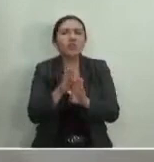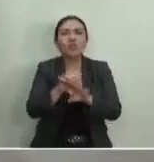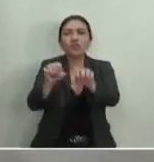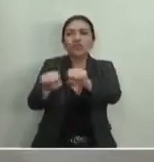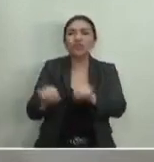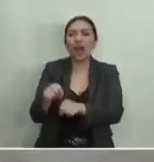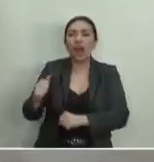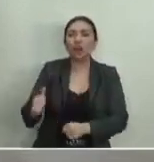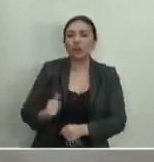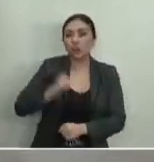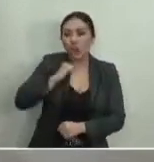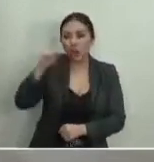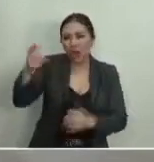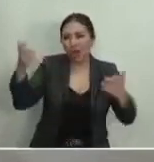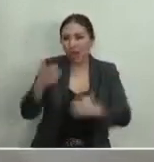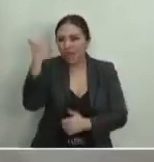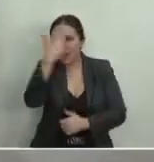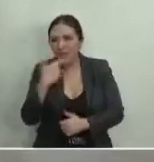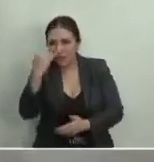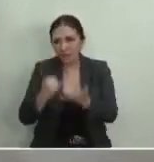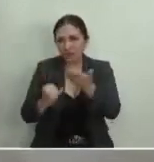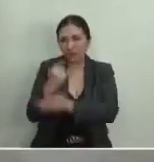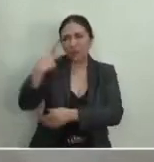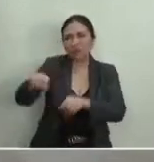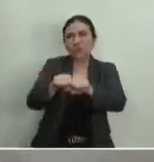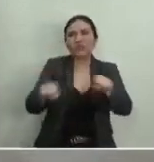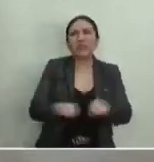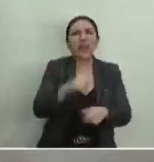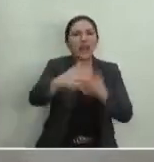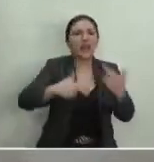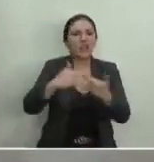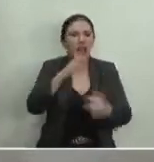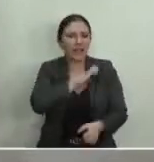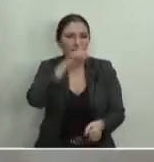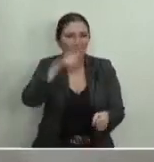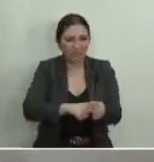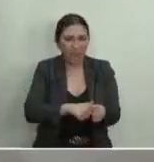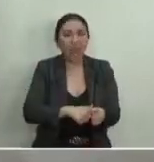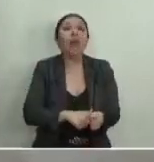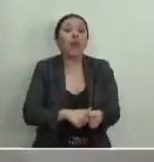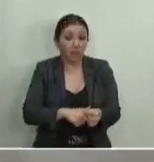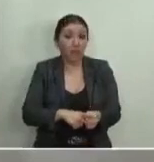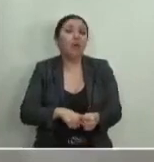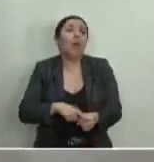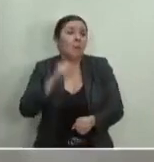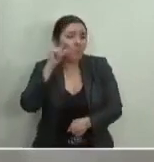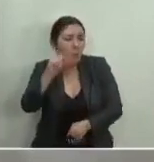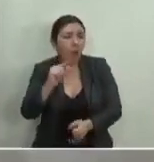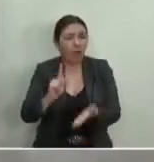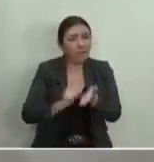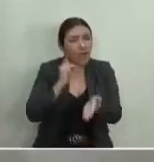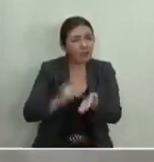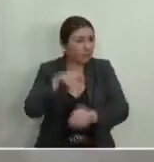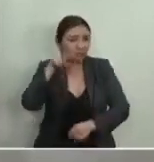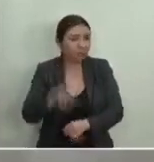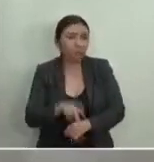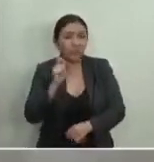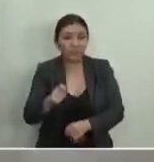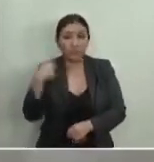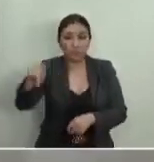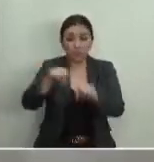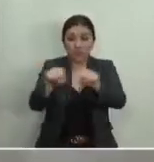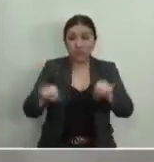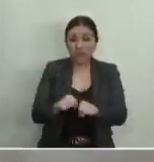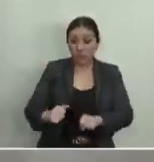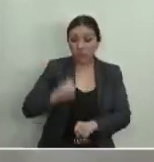superior cuando revisa las resoluciones de la sala regional especializada en que en muy contadas ocasiones la sala